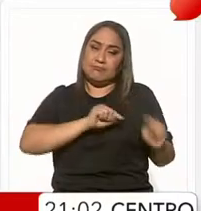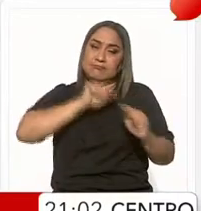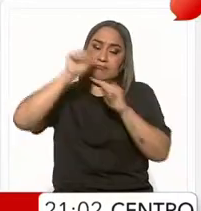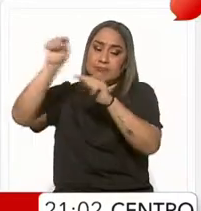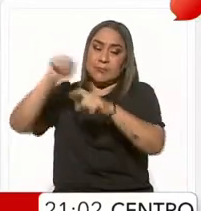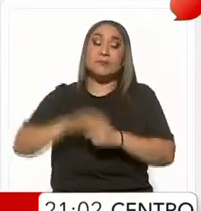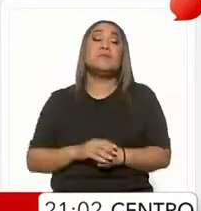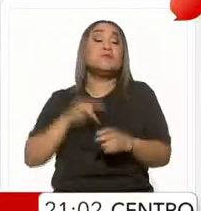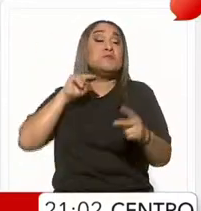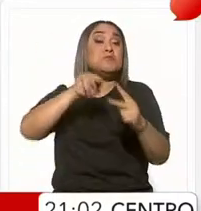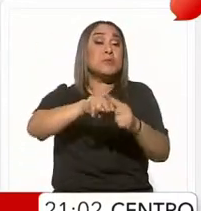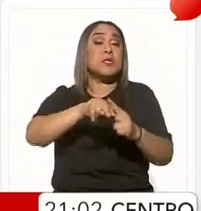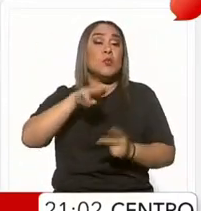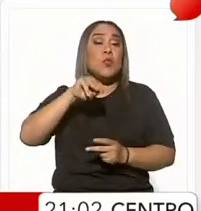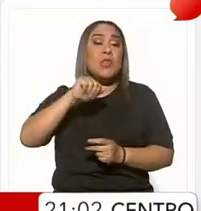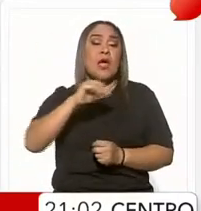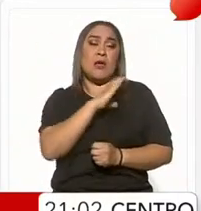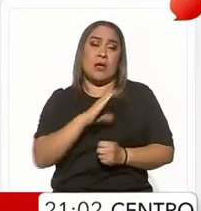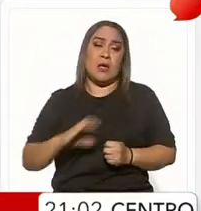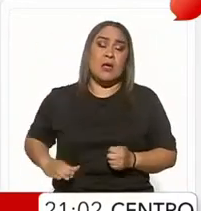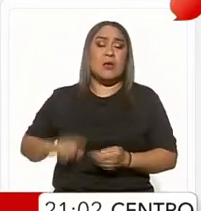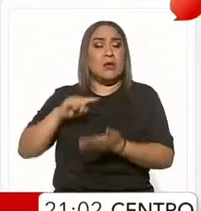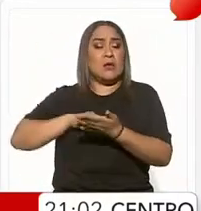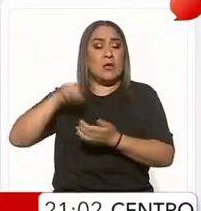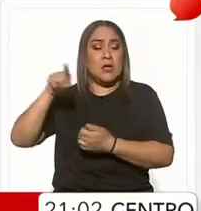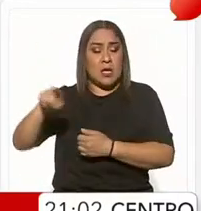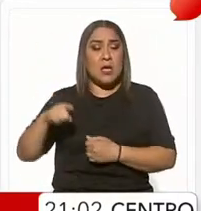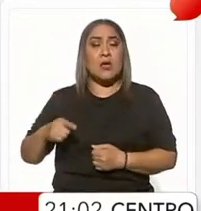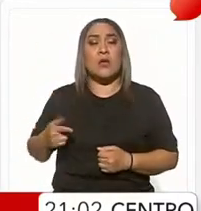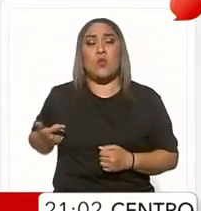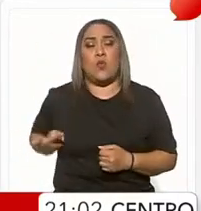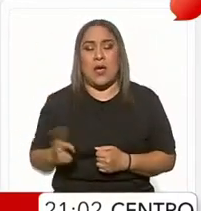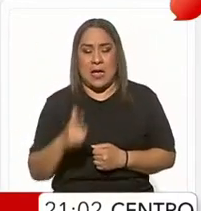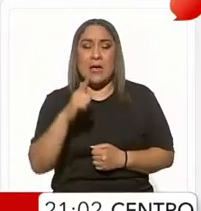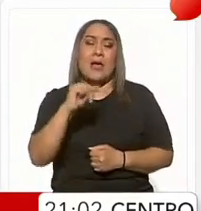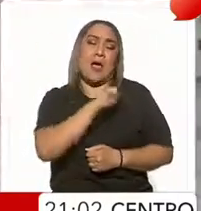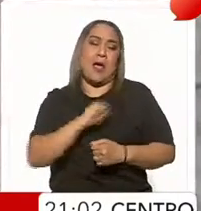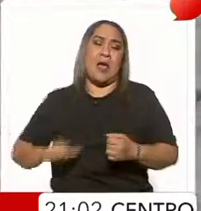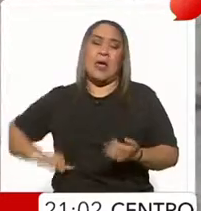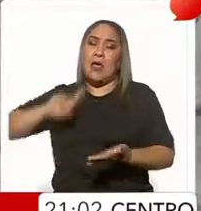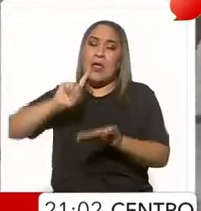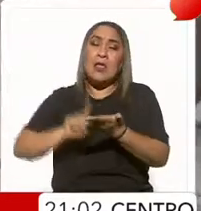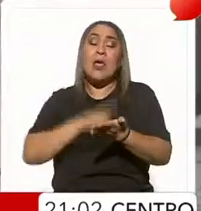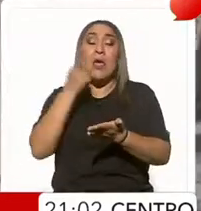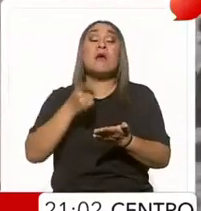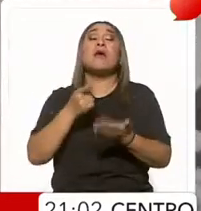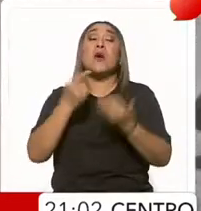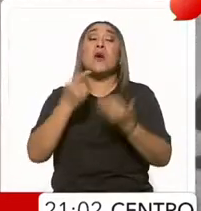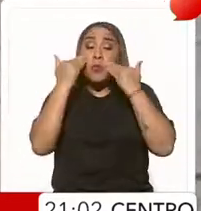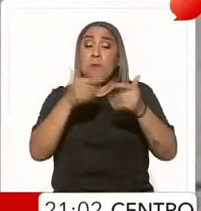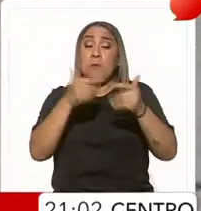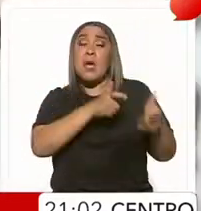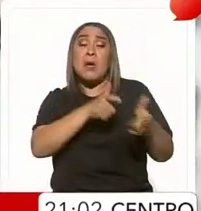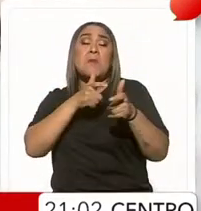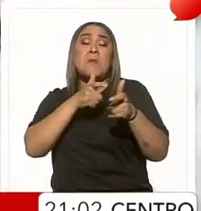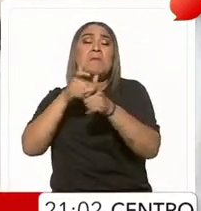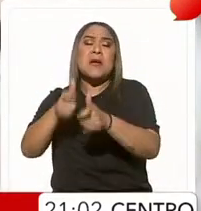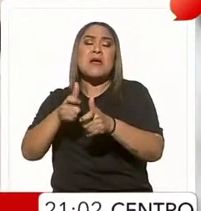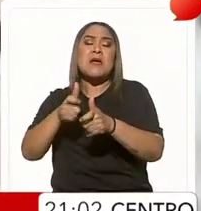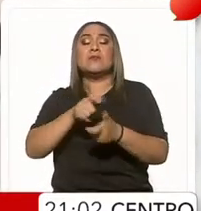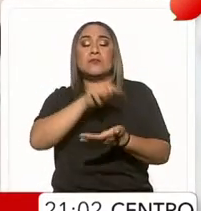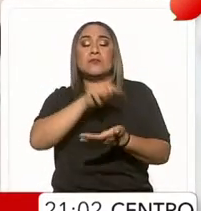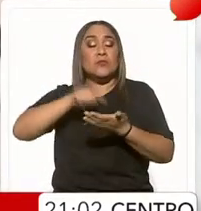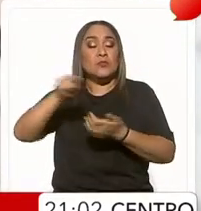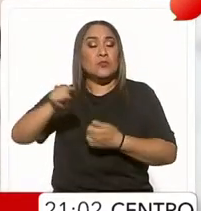Asesinan a candidata de Morena en Guanajuato. Gisela Gaitán, candidata a la alcaldía de Zelaya, fue baleada ante simpatizantes en un evento proselitista en la